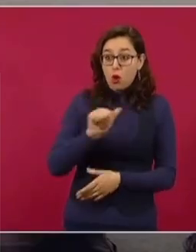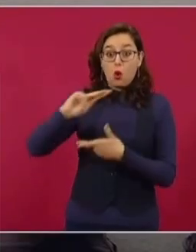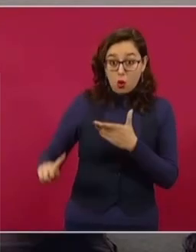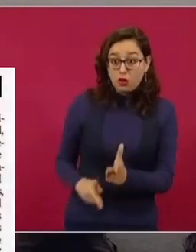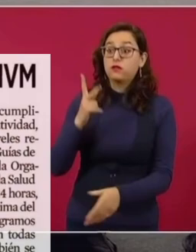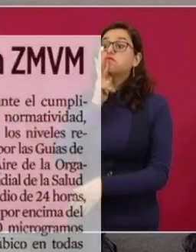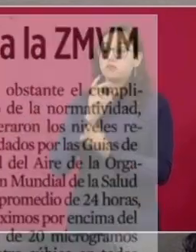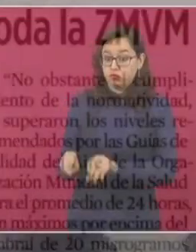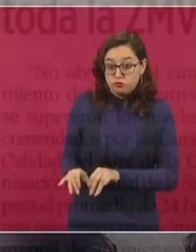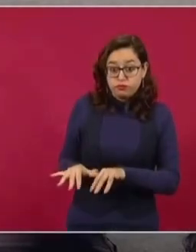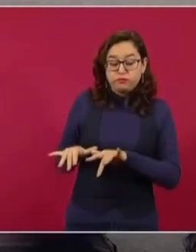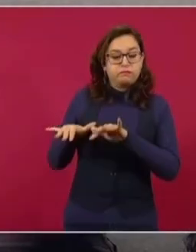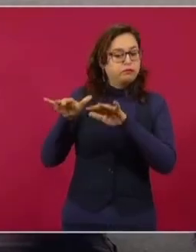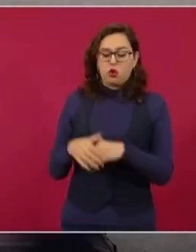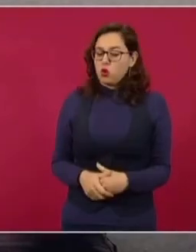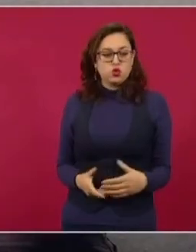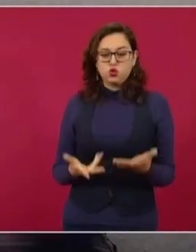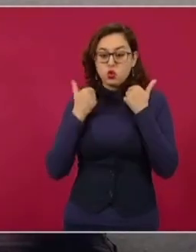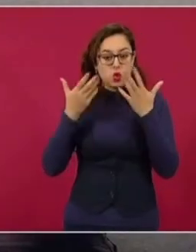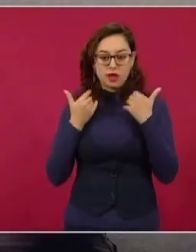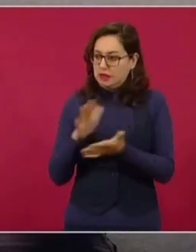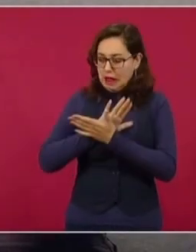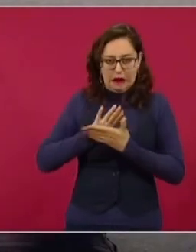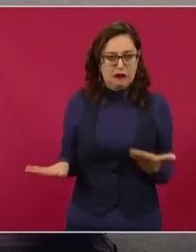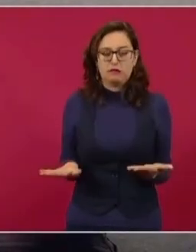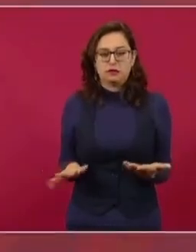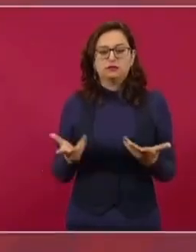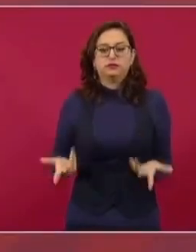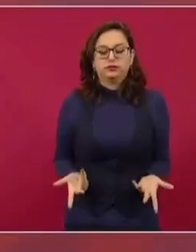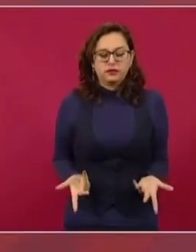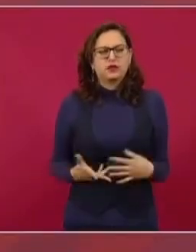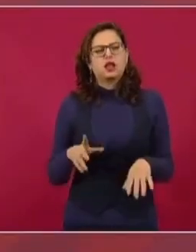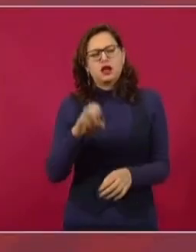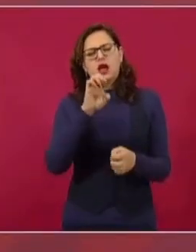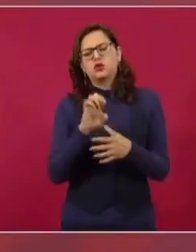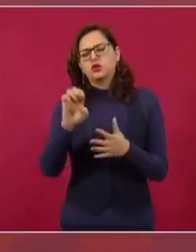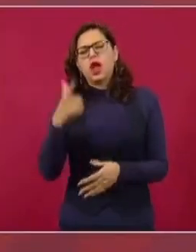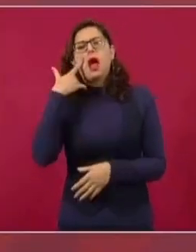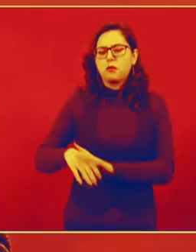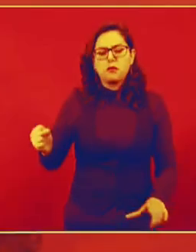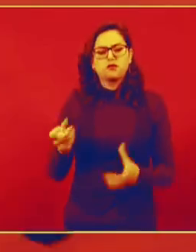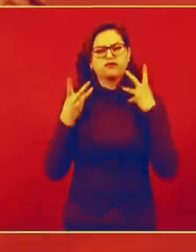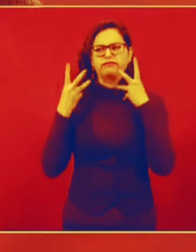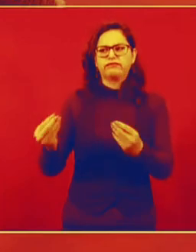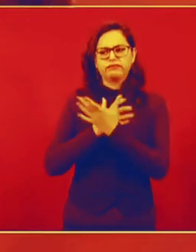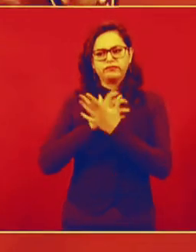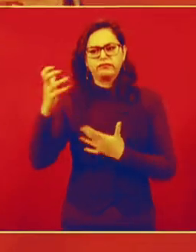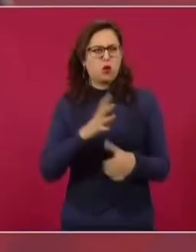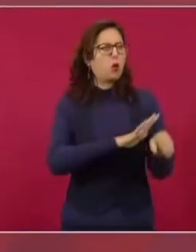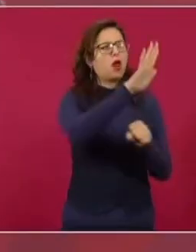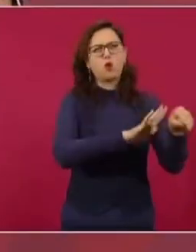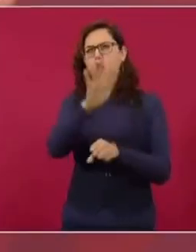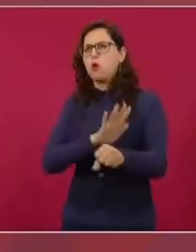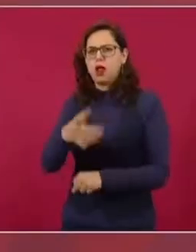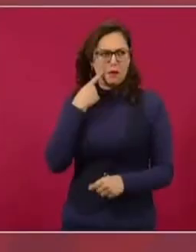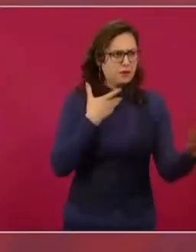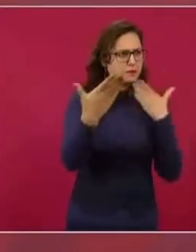cómo se extraen, quiénes se extraen más, qué países. O un doble discurso, ¿no?